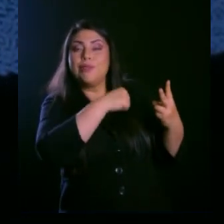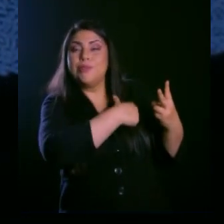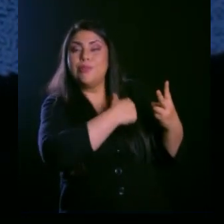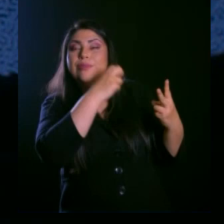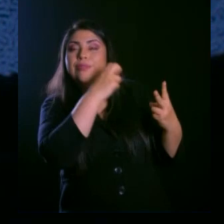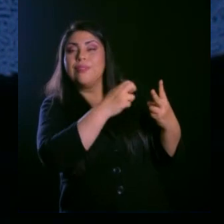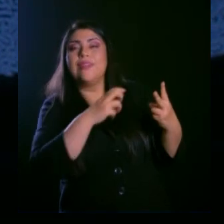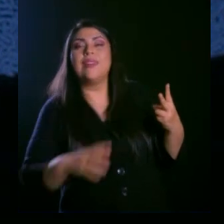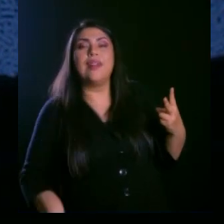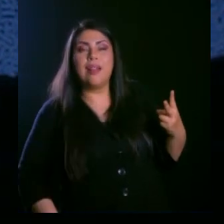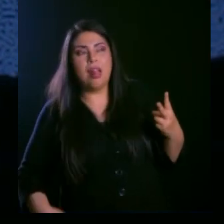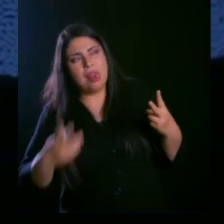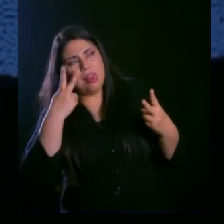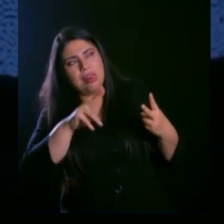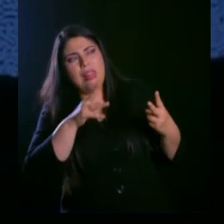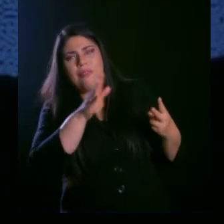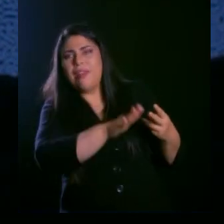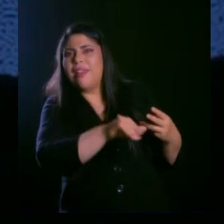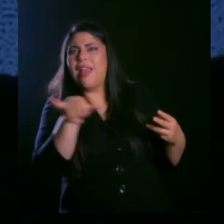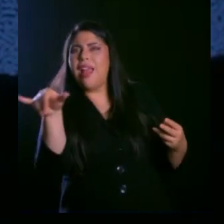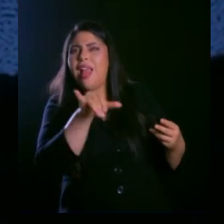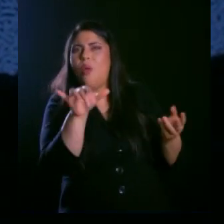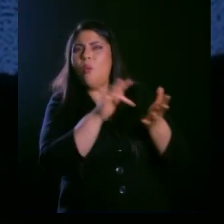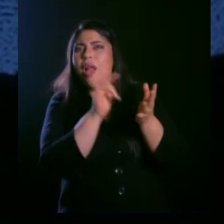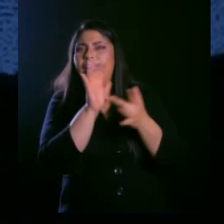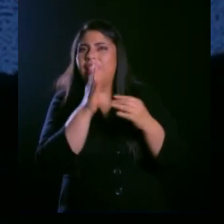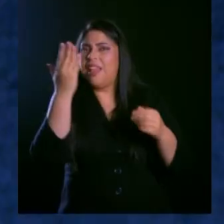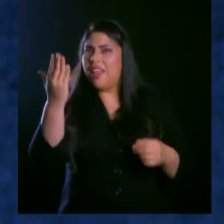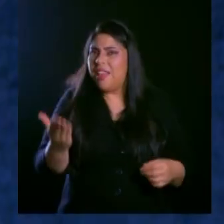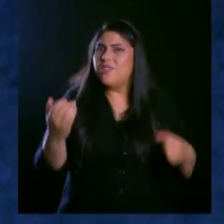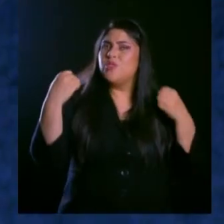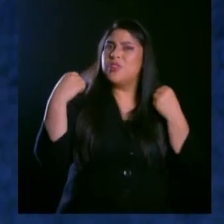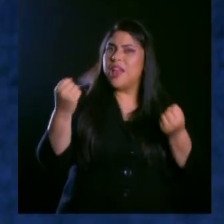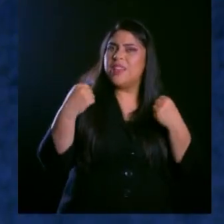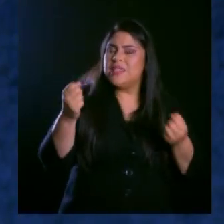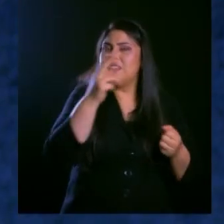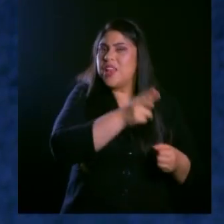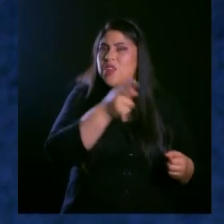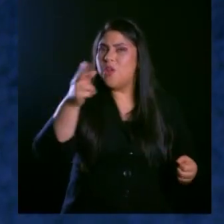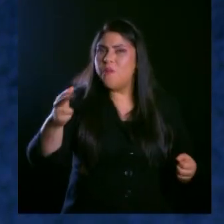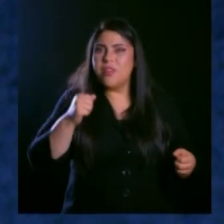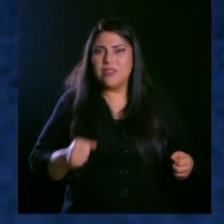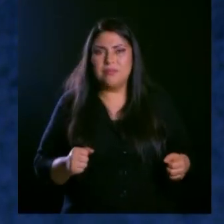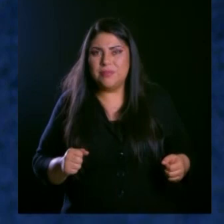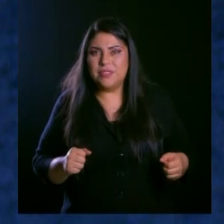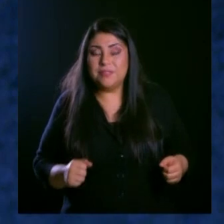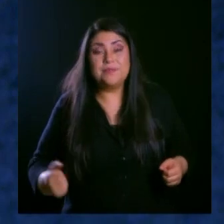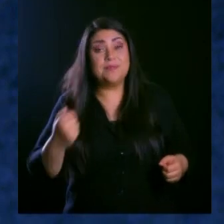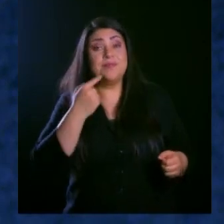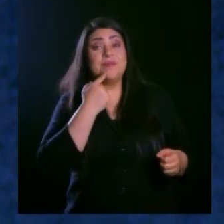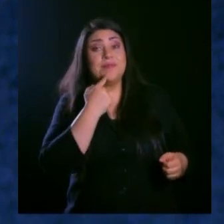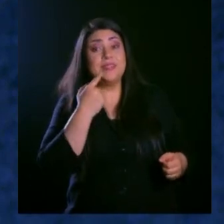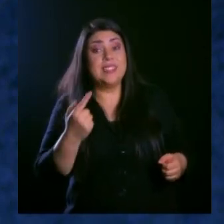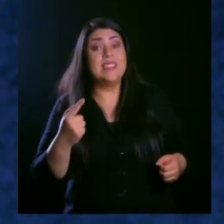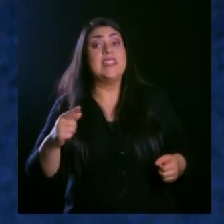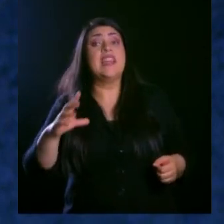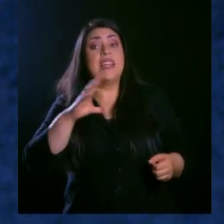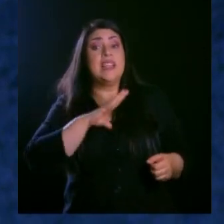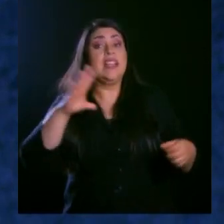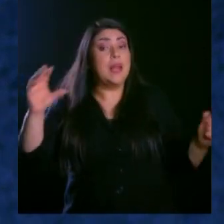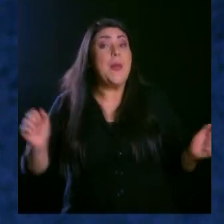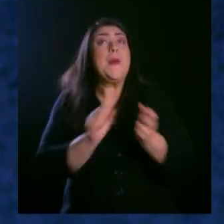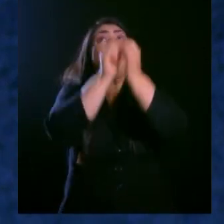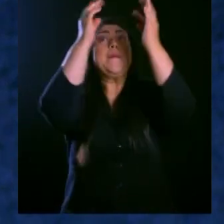parecían en lo que hacían a Jesús. Dice que con gran, había milagros